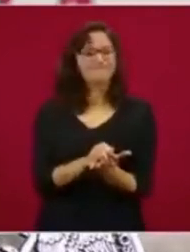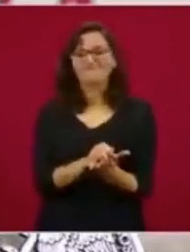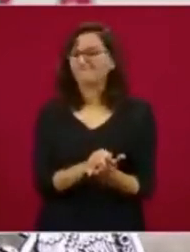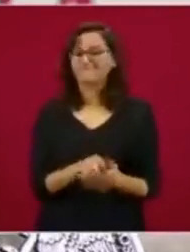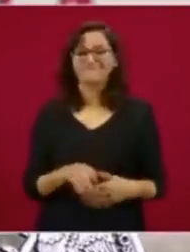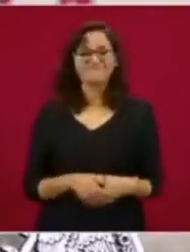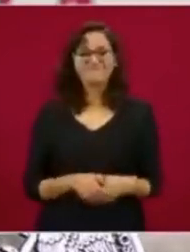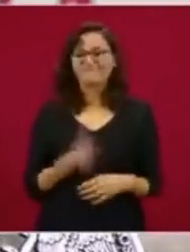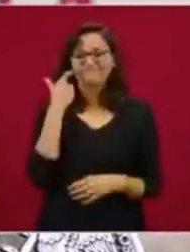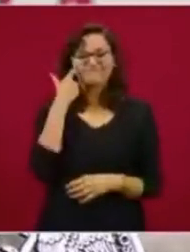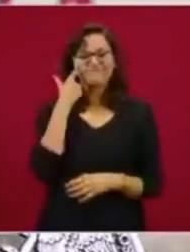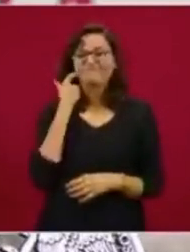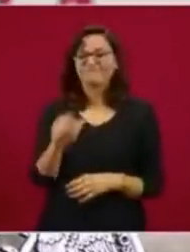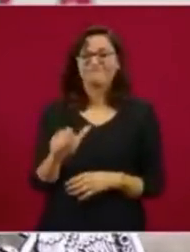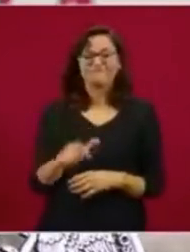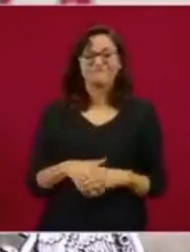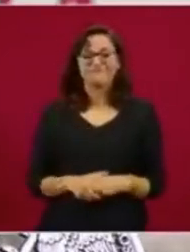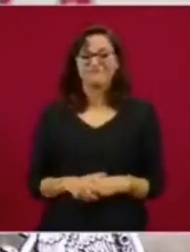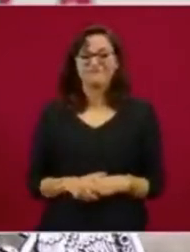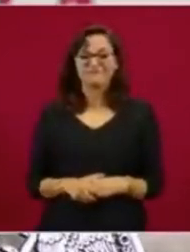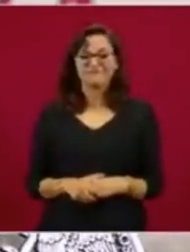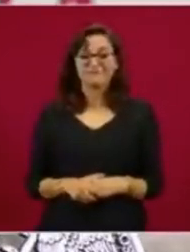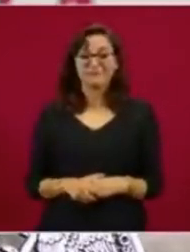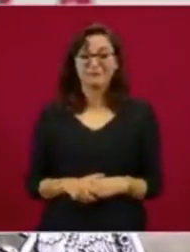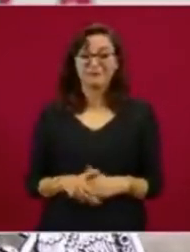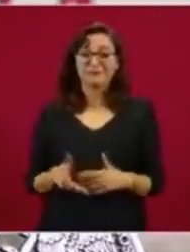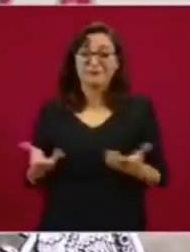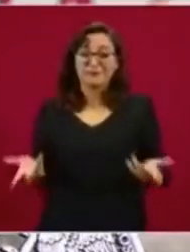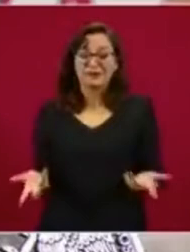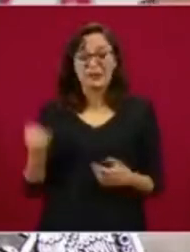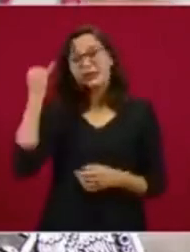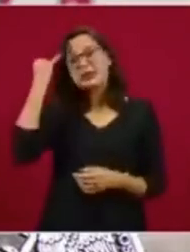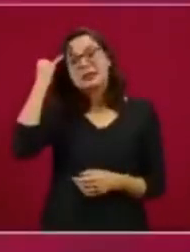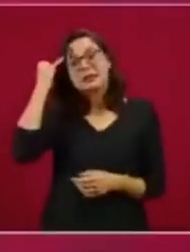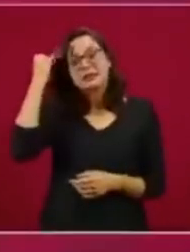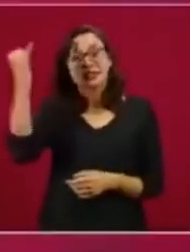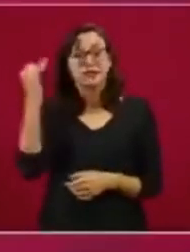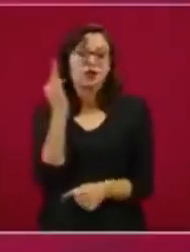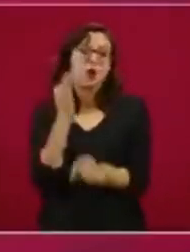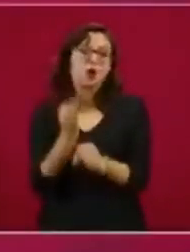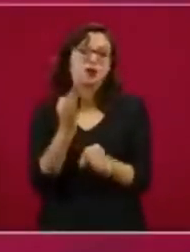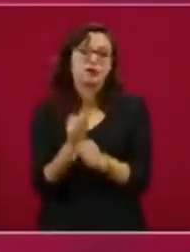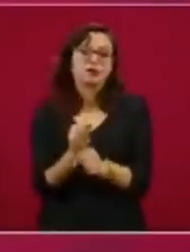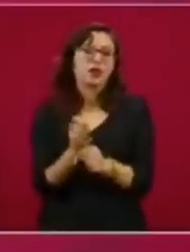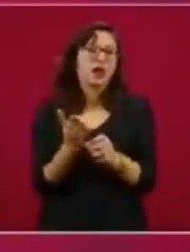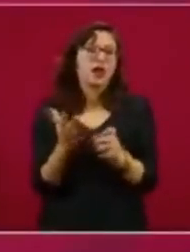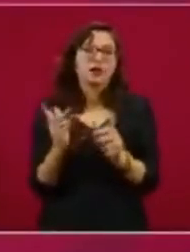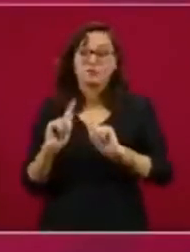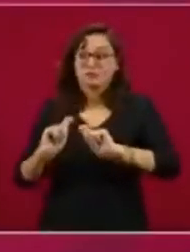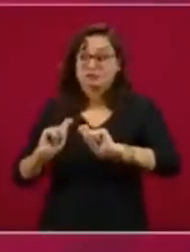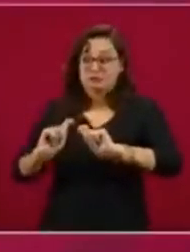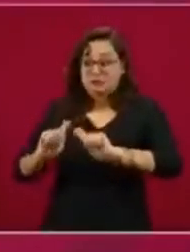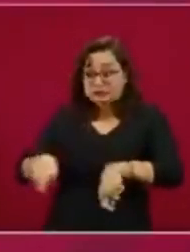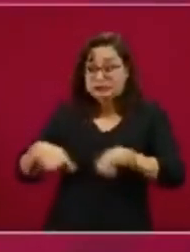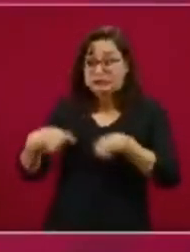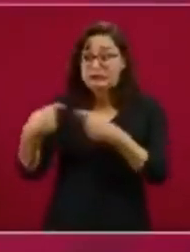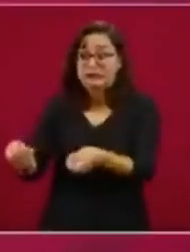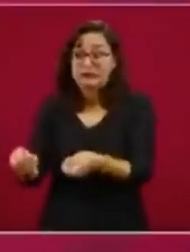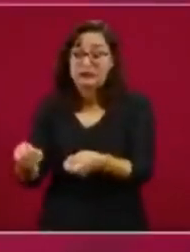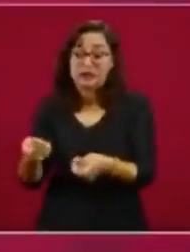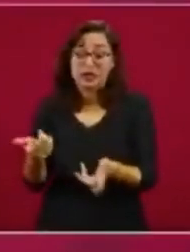imagínense si es en el sector salud, estamos hablando, pues hay que levantarse